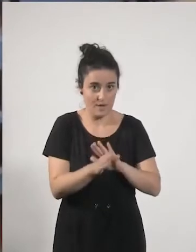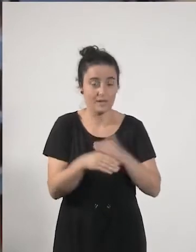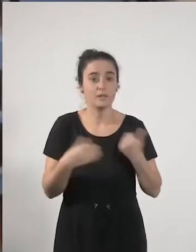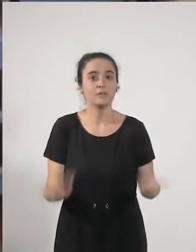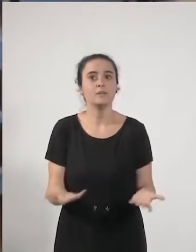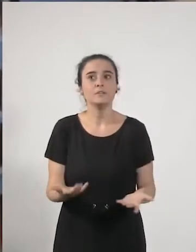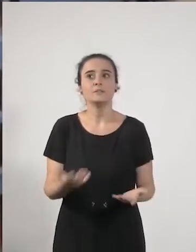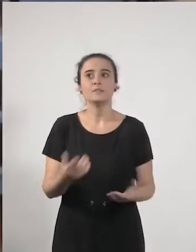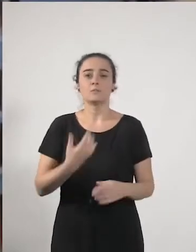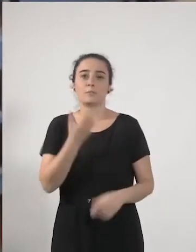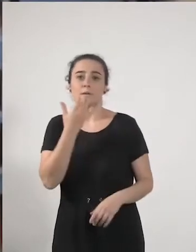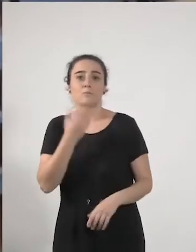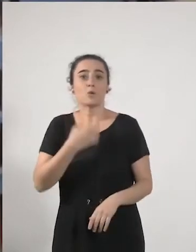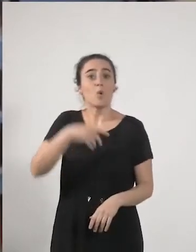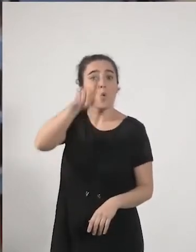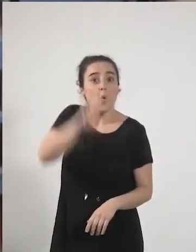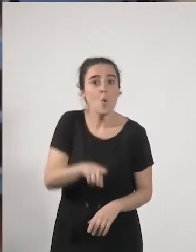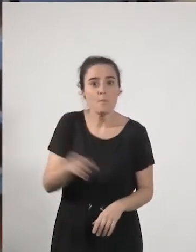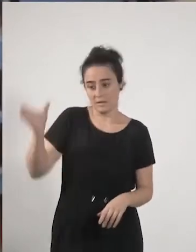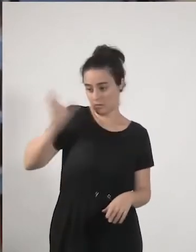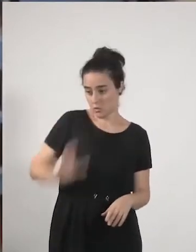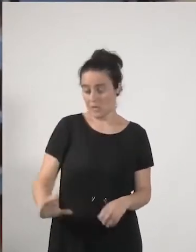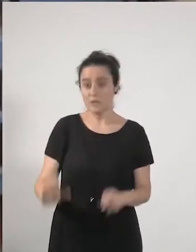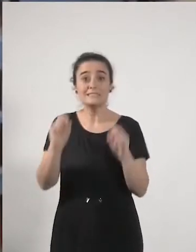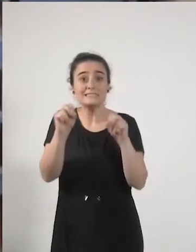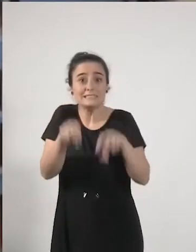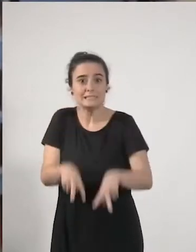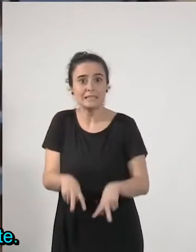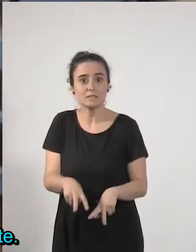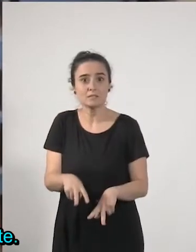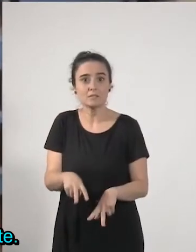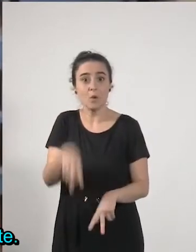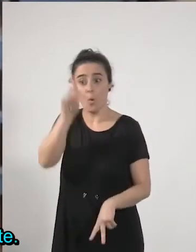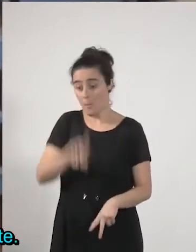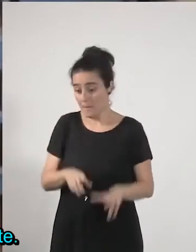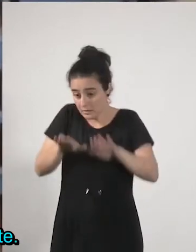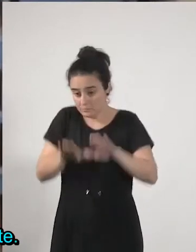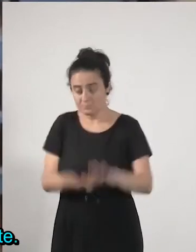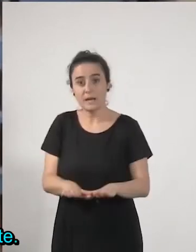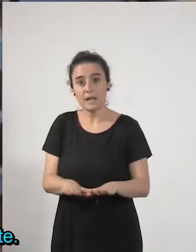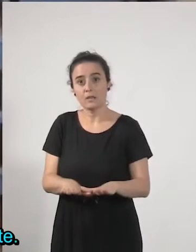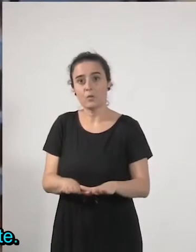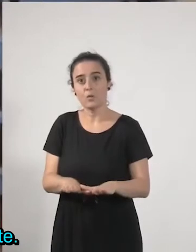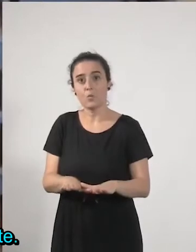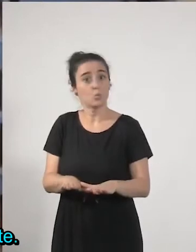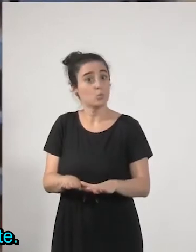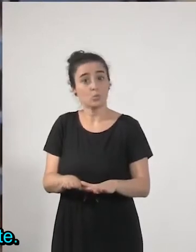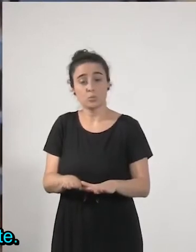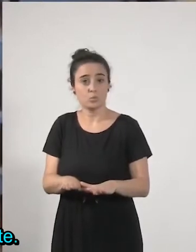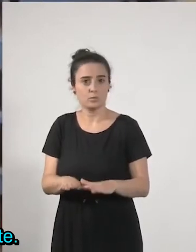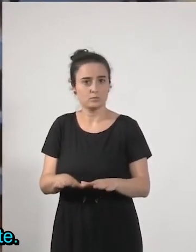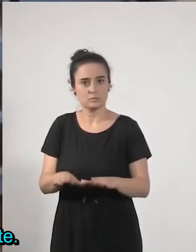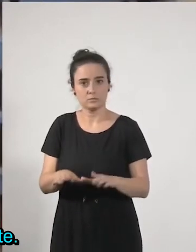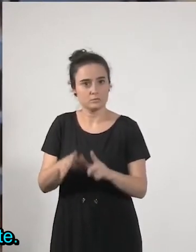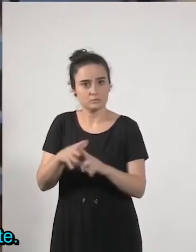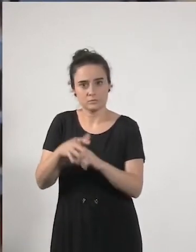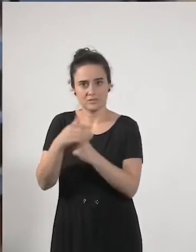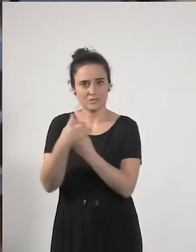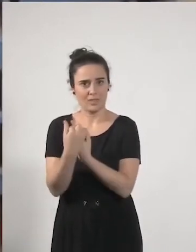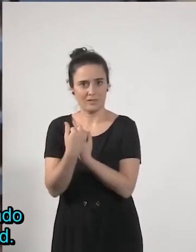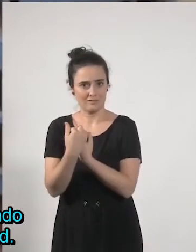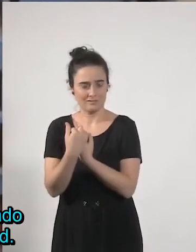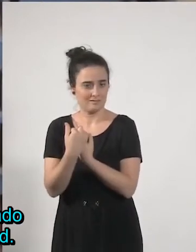mes sin actividad un mes sin sueldo y bueno la catástrofe es importante